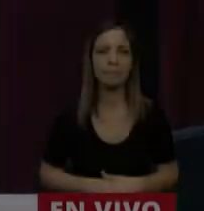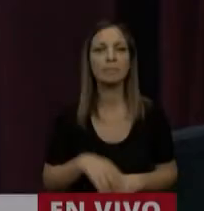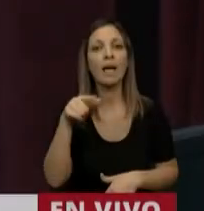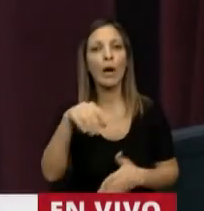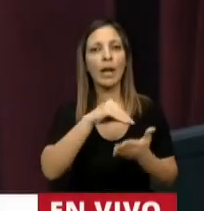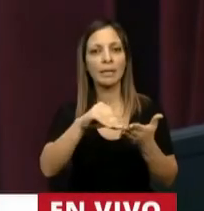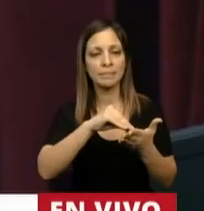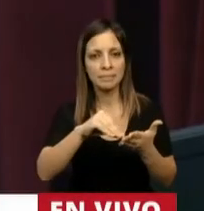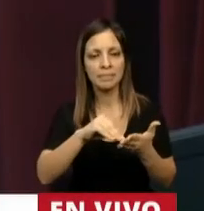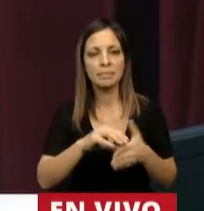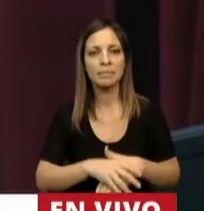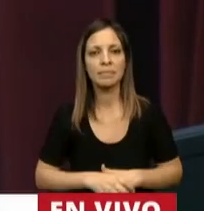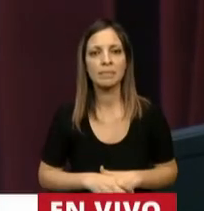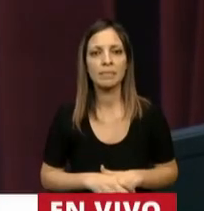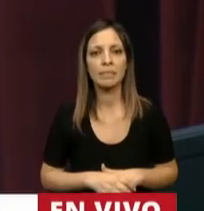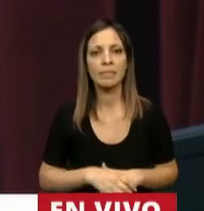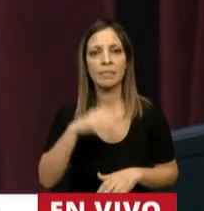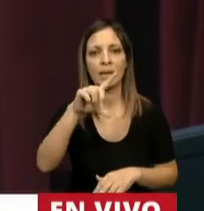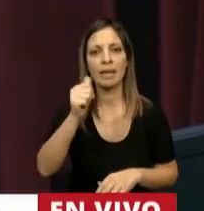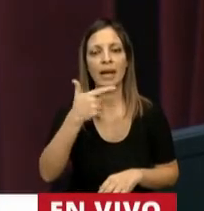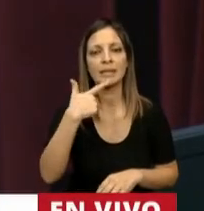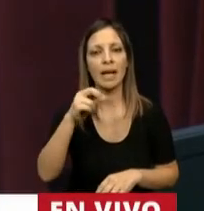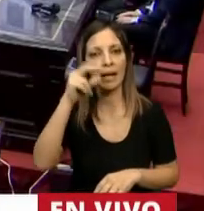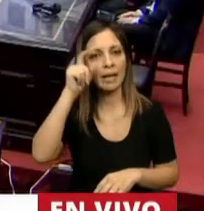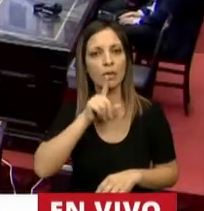Tiene la palabra el diputado Marcelo Casareto.